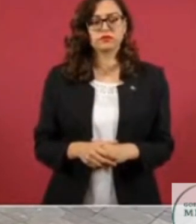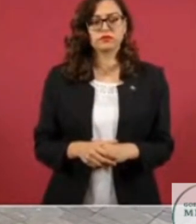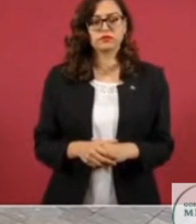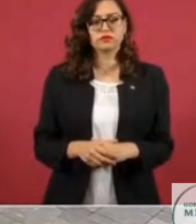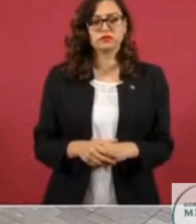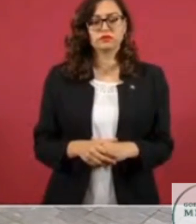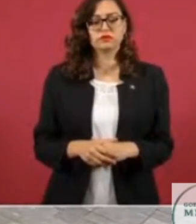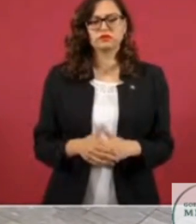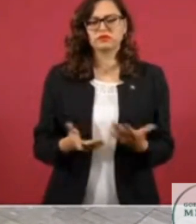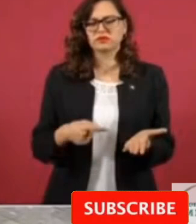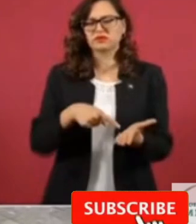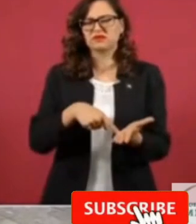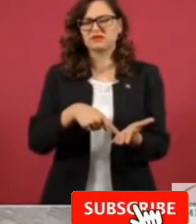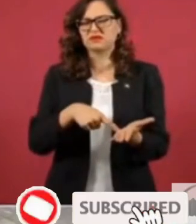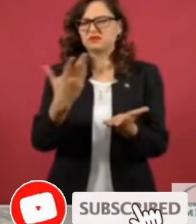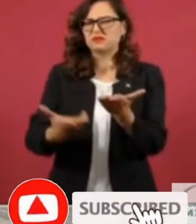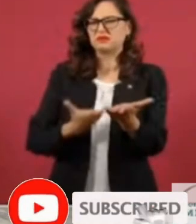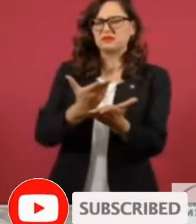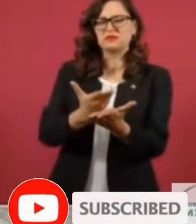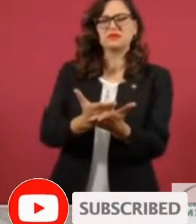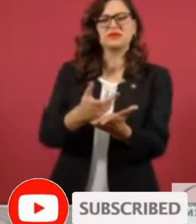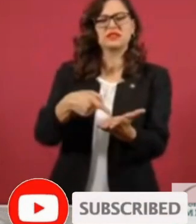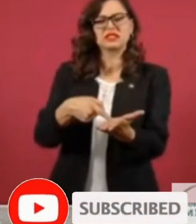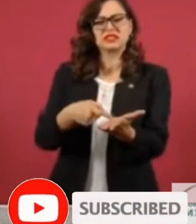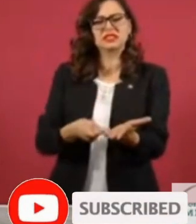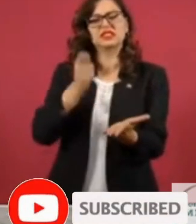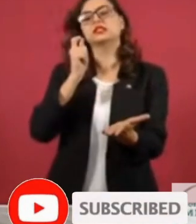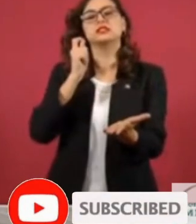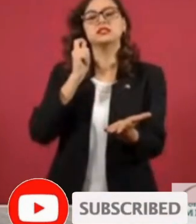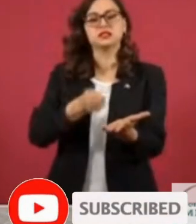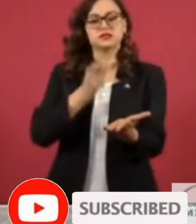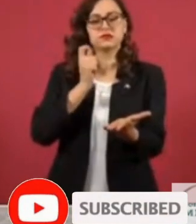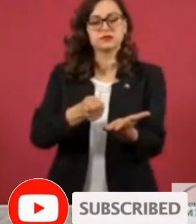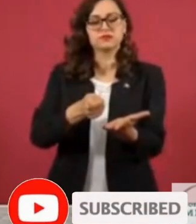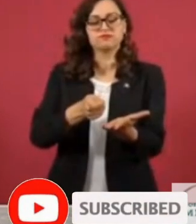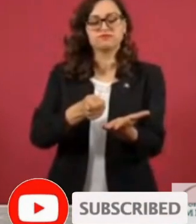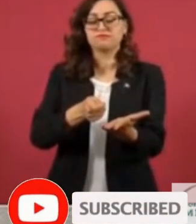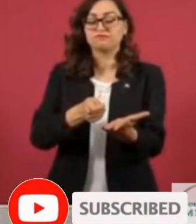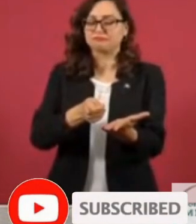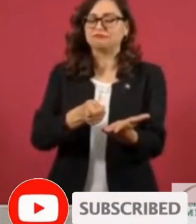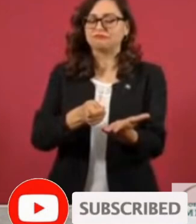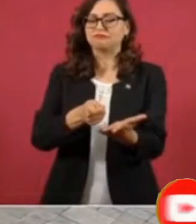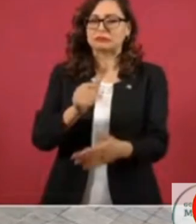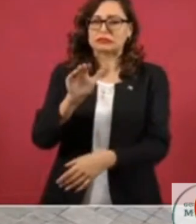Se trata de buscar con urgencias un acuerdo